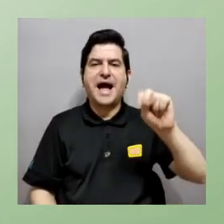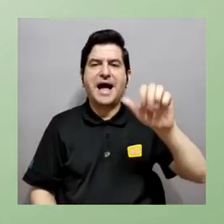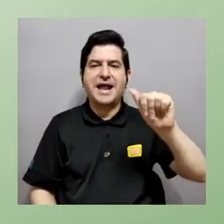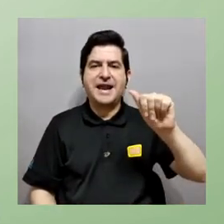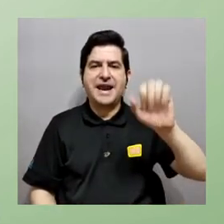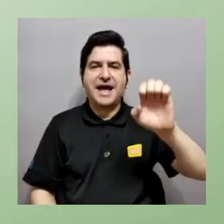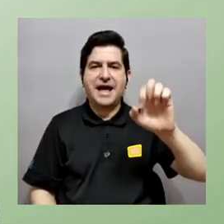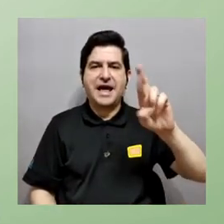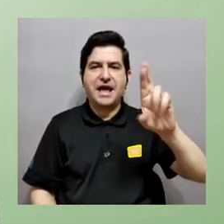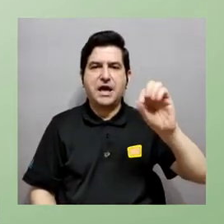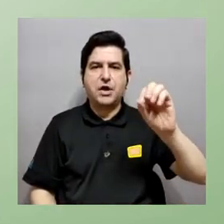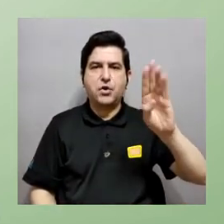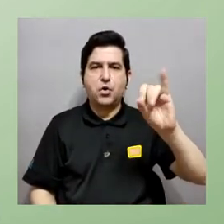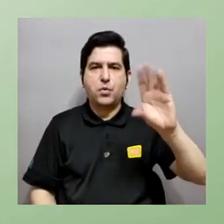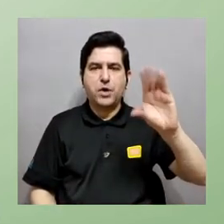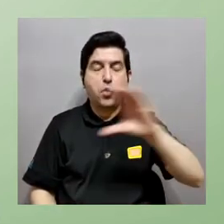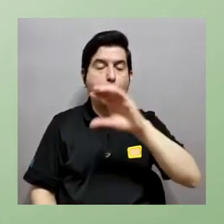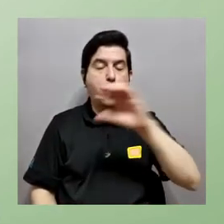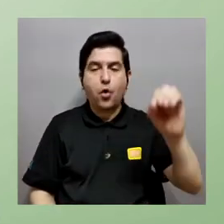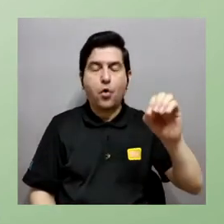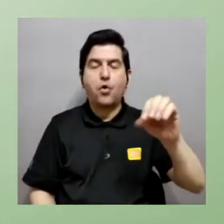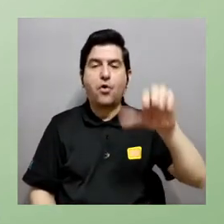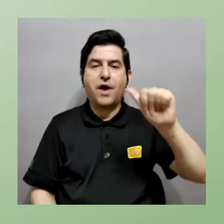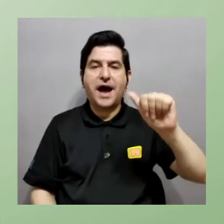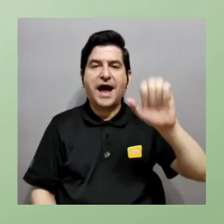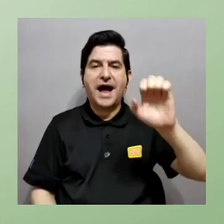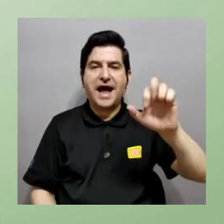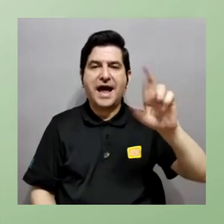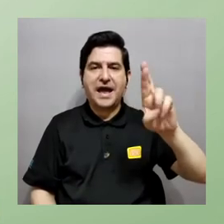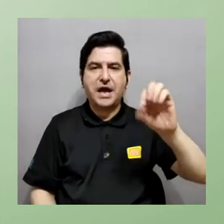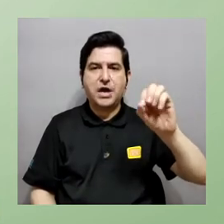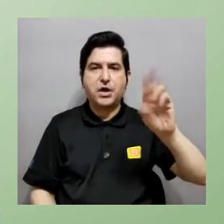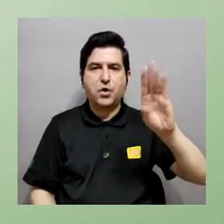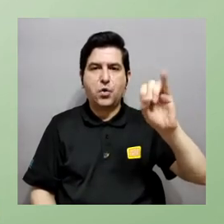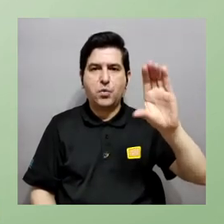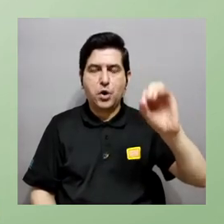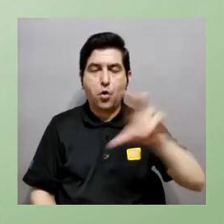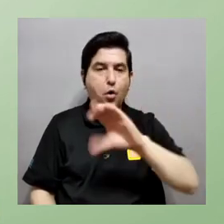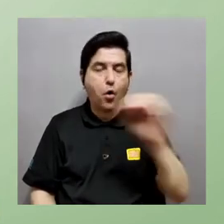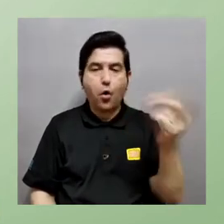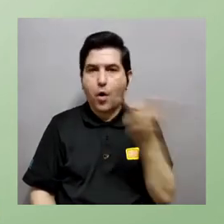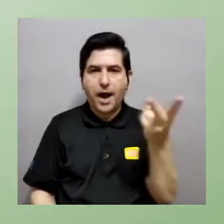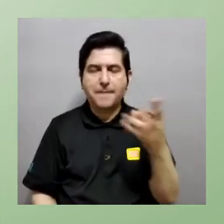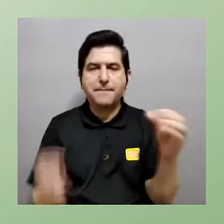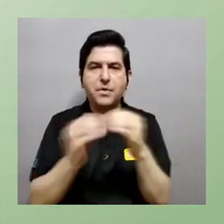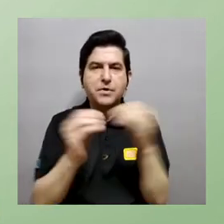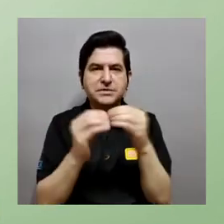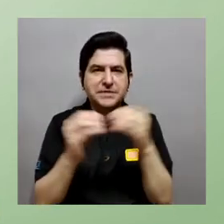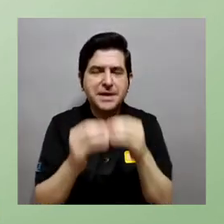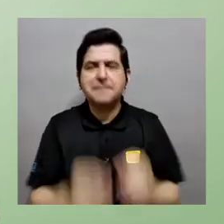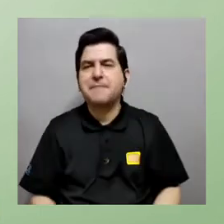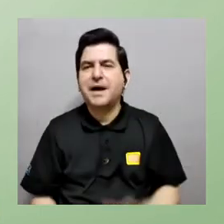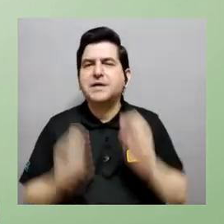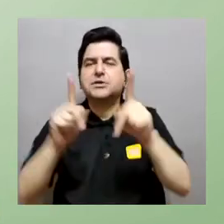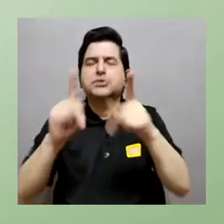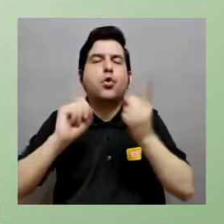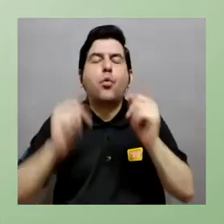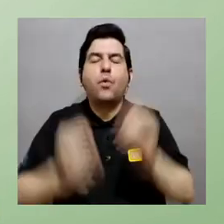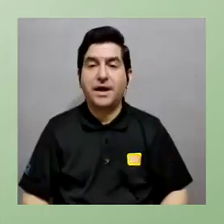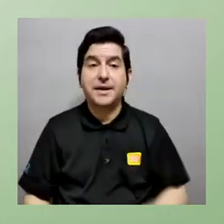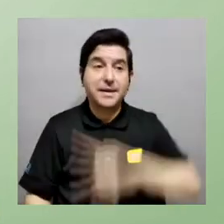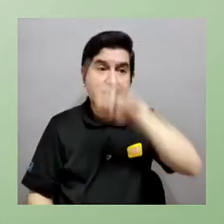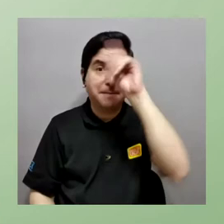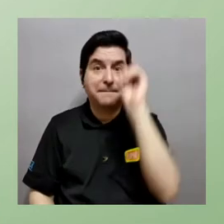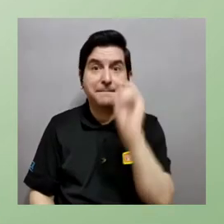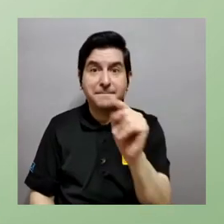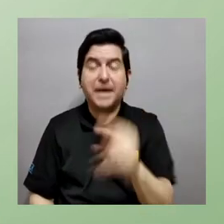digamos anaeróbicos y aeróbicos o solo uno de los dos y este cuál es